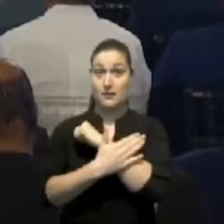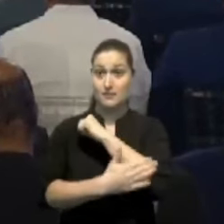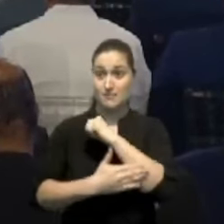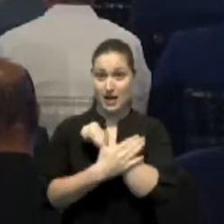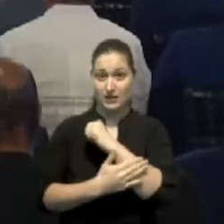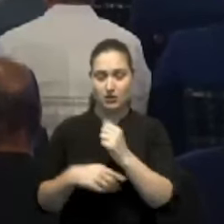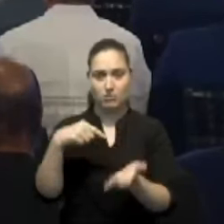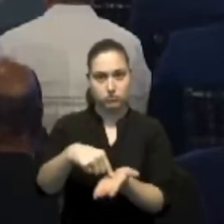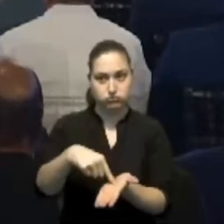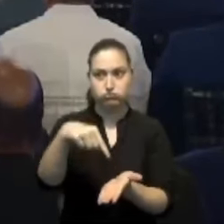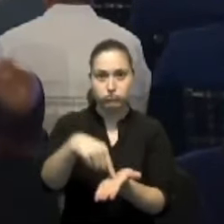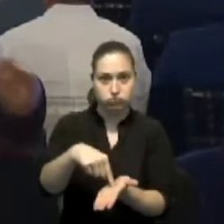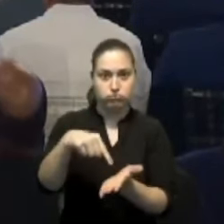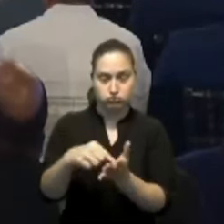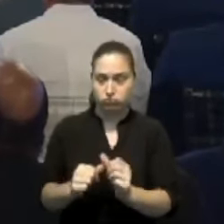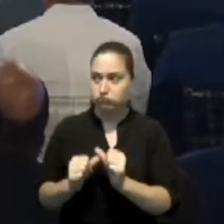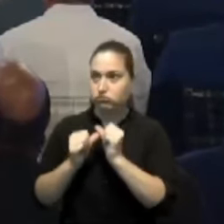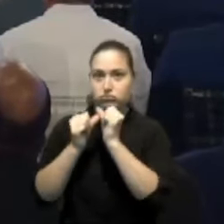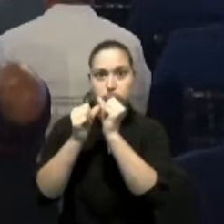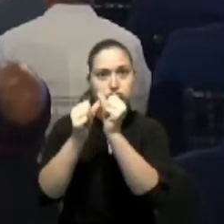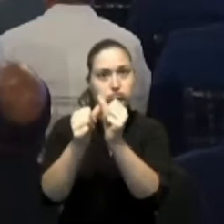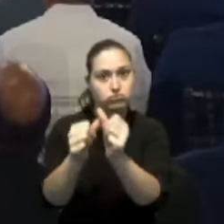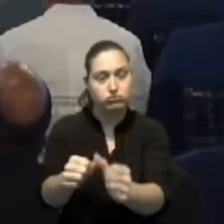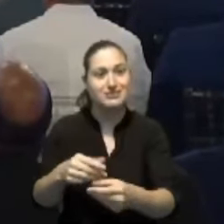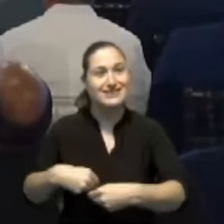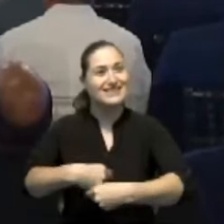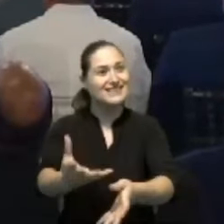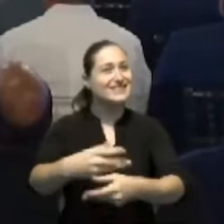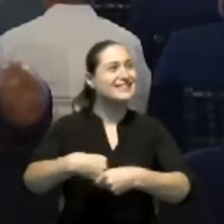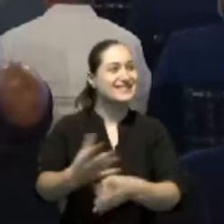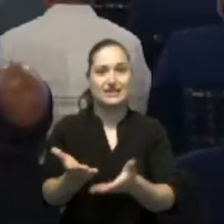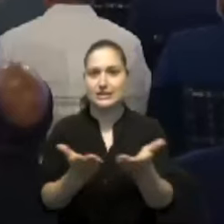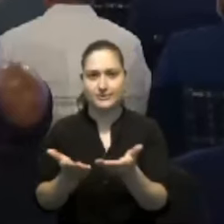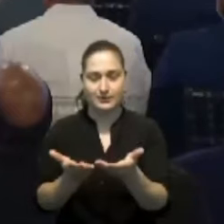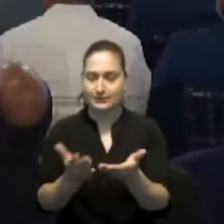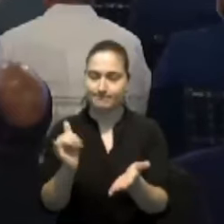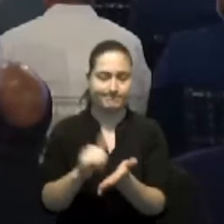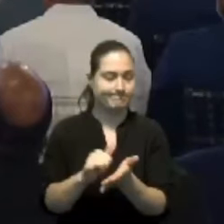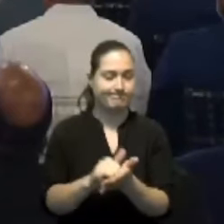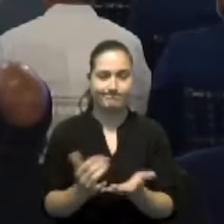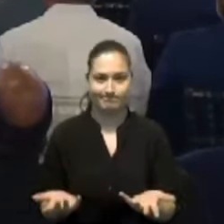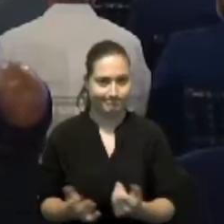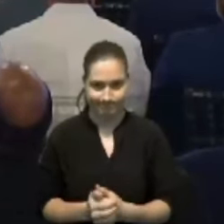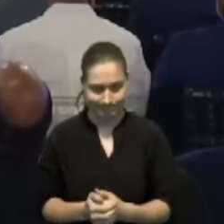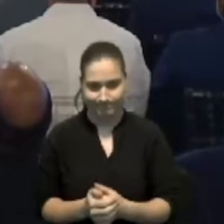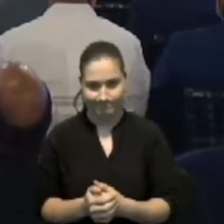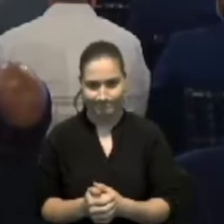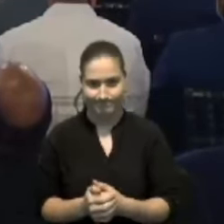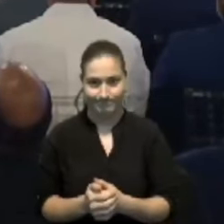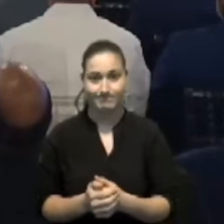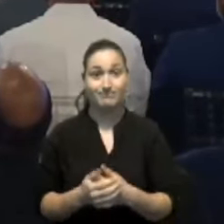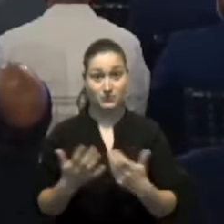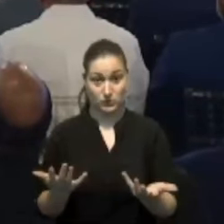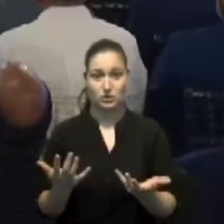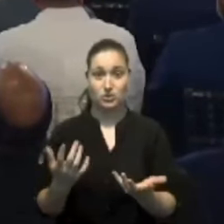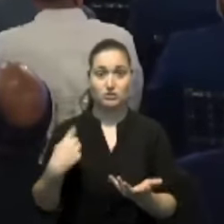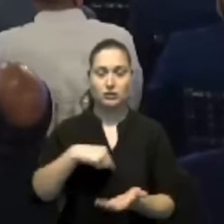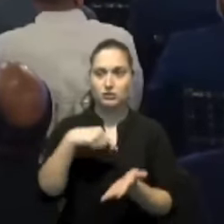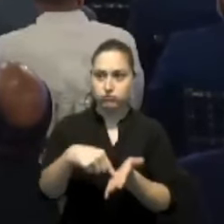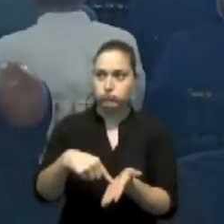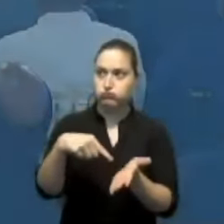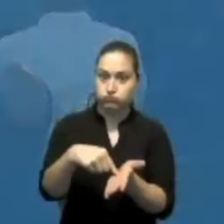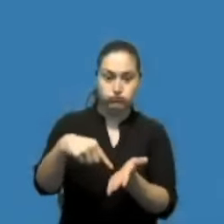deuda para financiar la provisión de servicios públicos y en nuestro caso, cortar esta dependencia